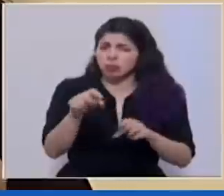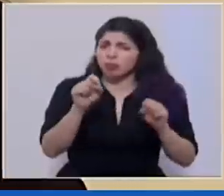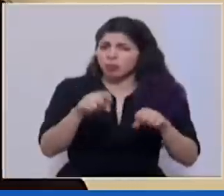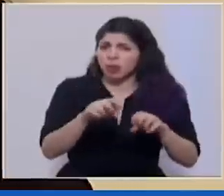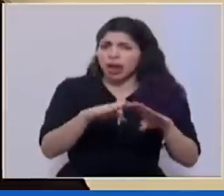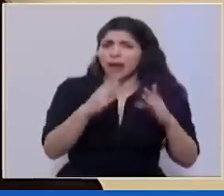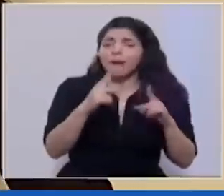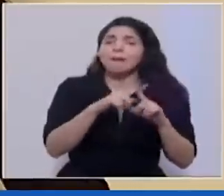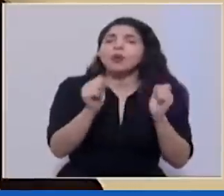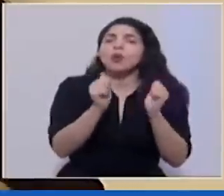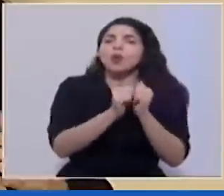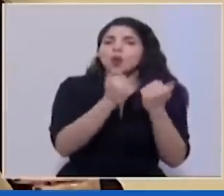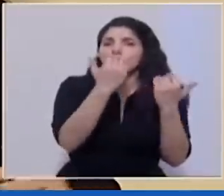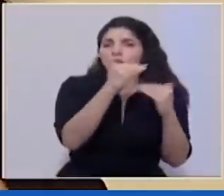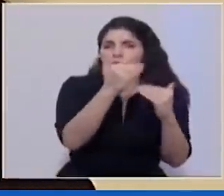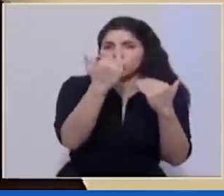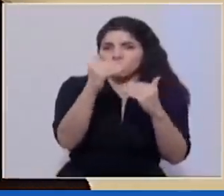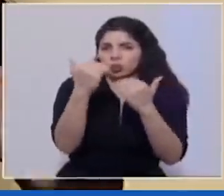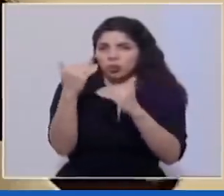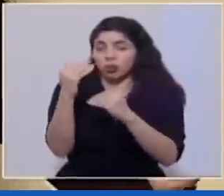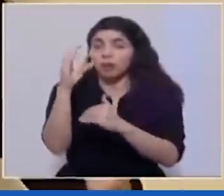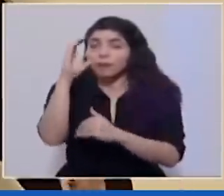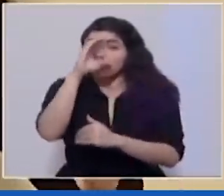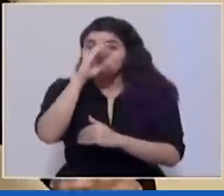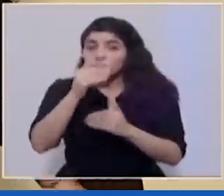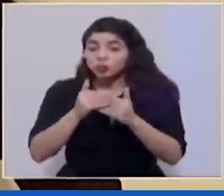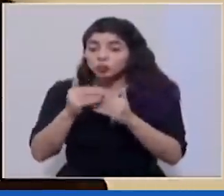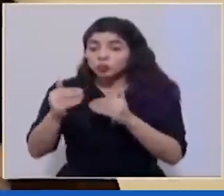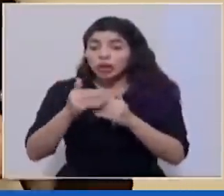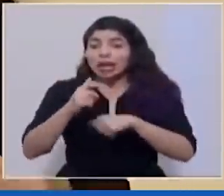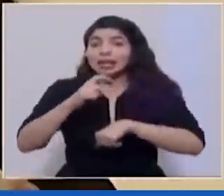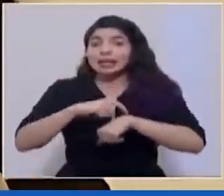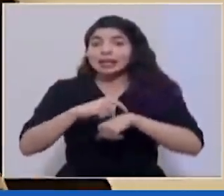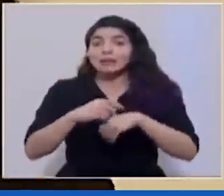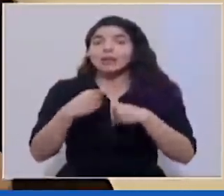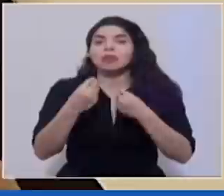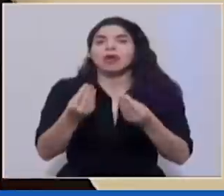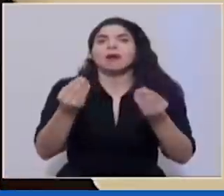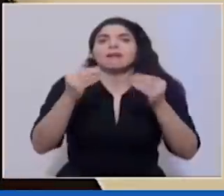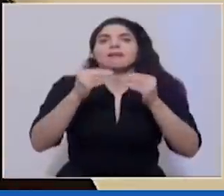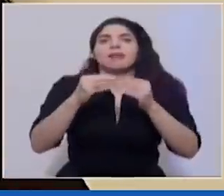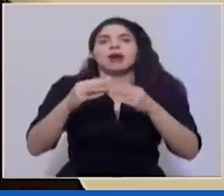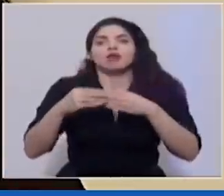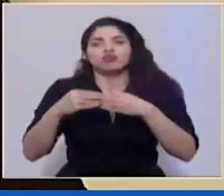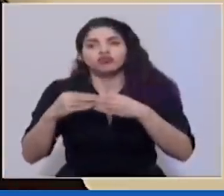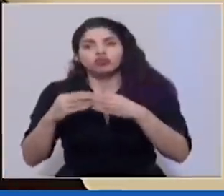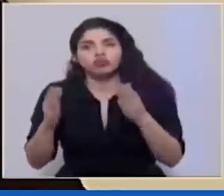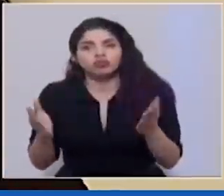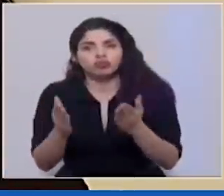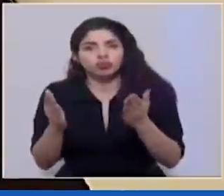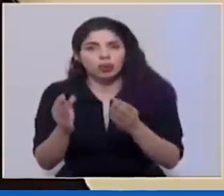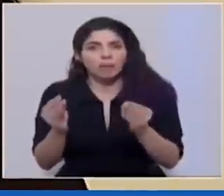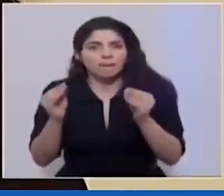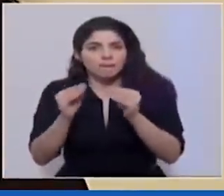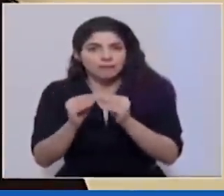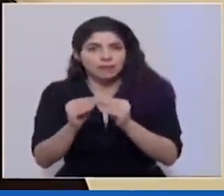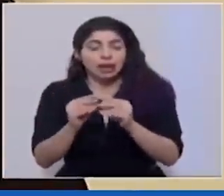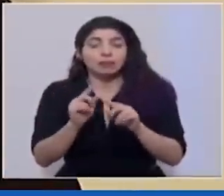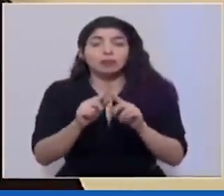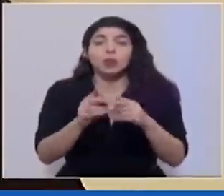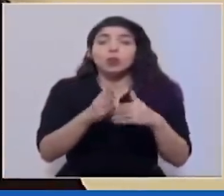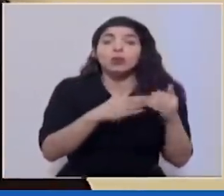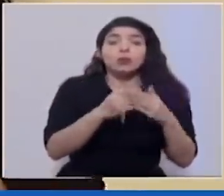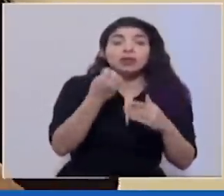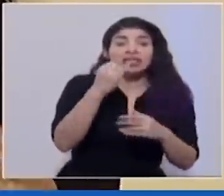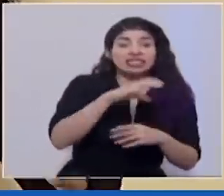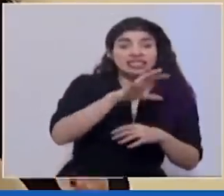con algunas restricciones para poder garantizar en esta fase mayor oxígeno y poder también dinamizar un poco más aún estando en Cantón